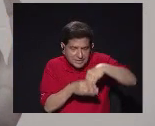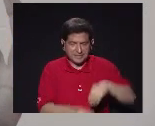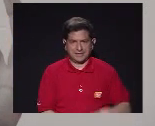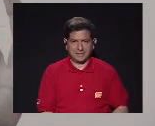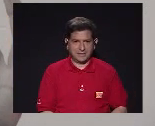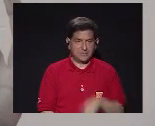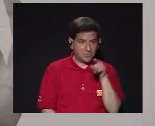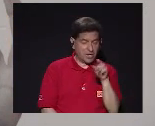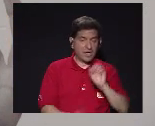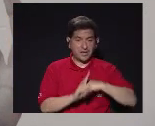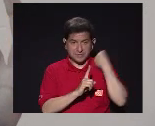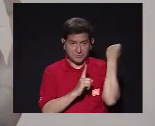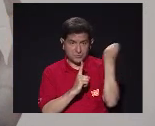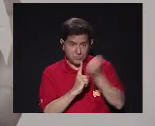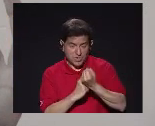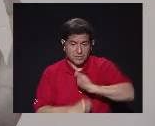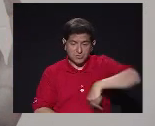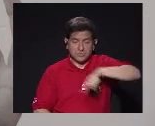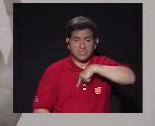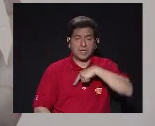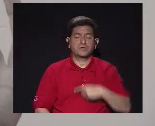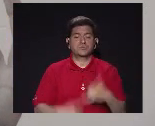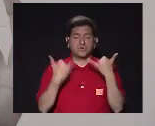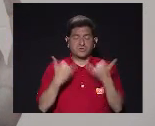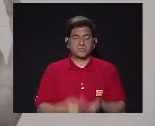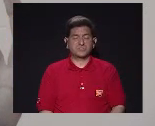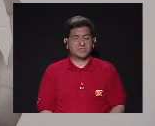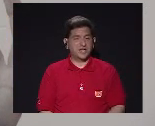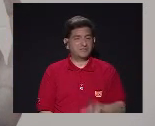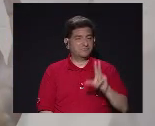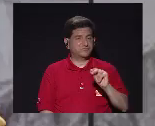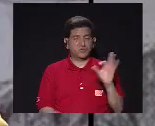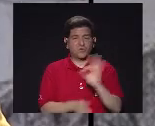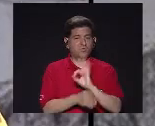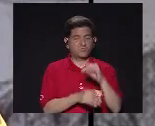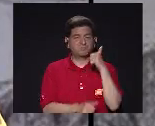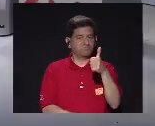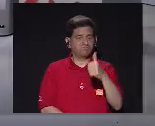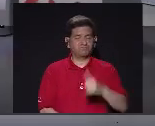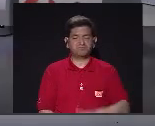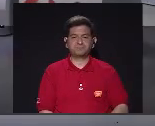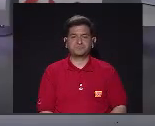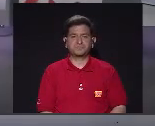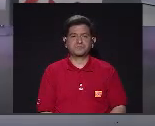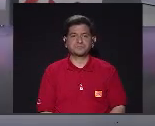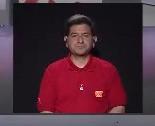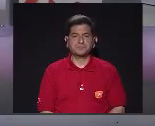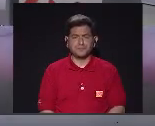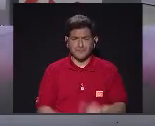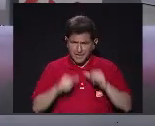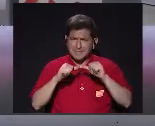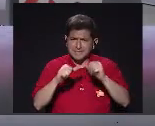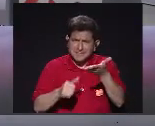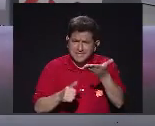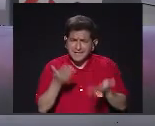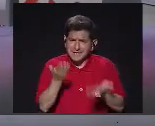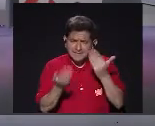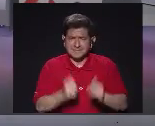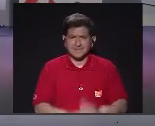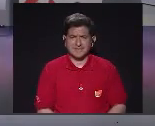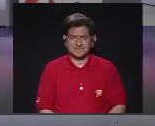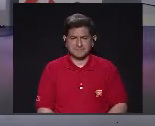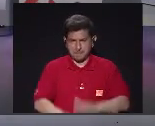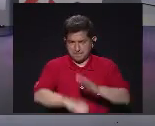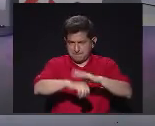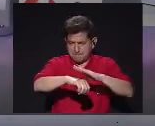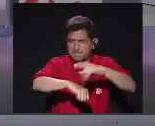De eso Que como sociedad Hemos venido fracasando Sí Adelante Quizás